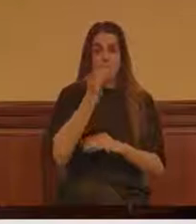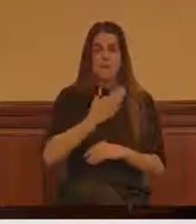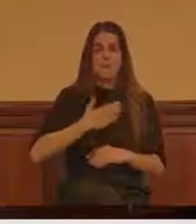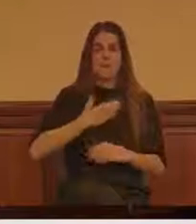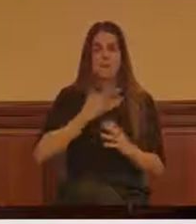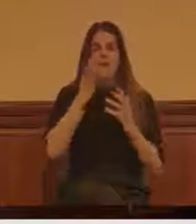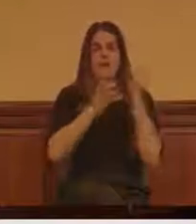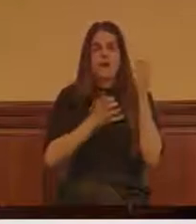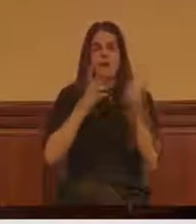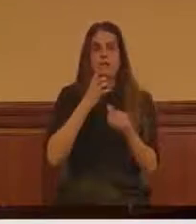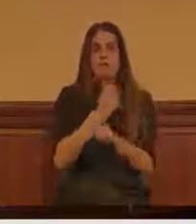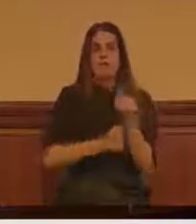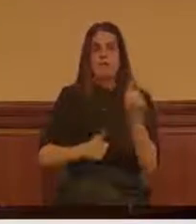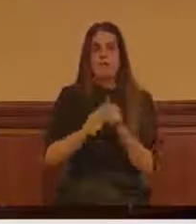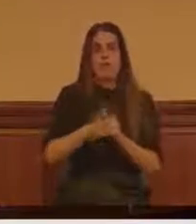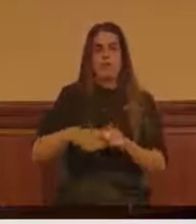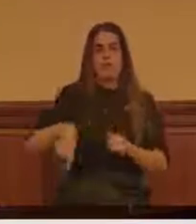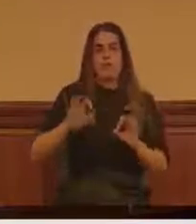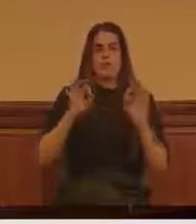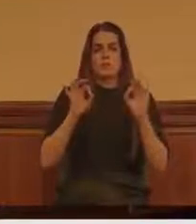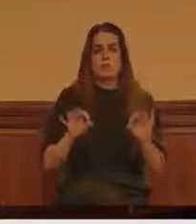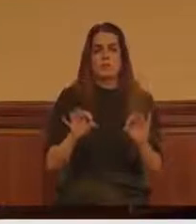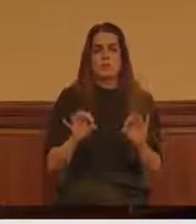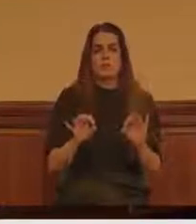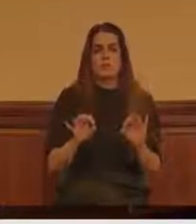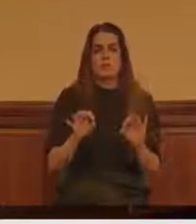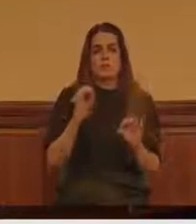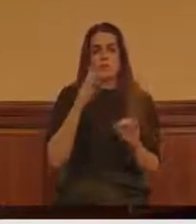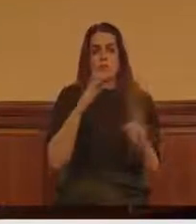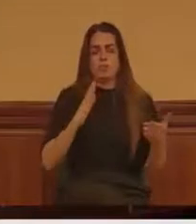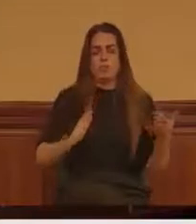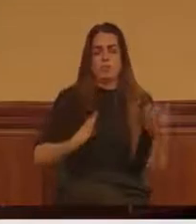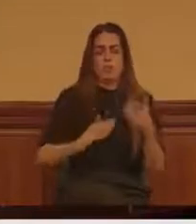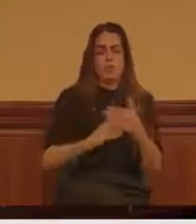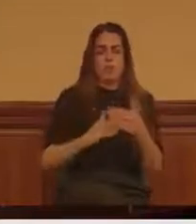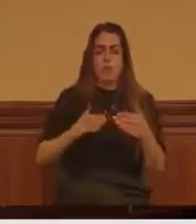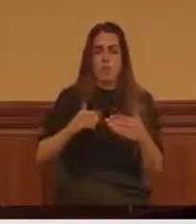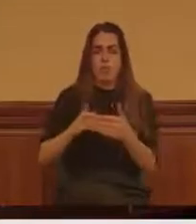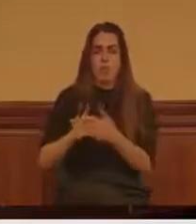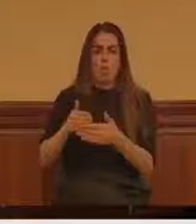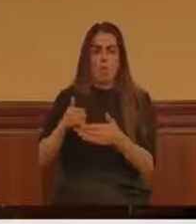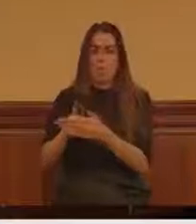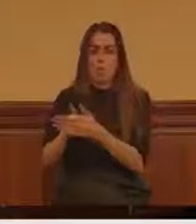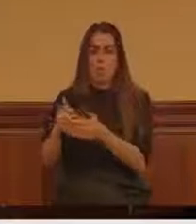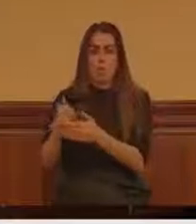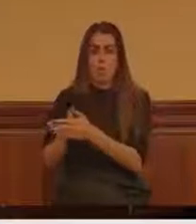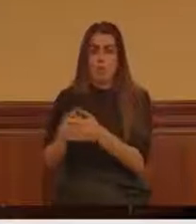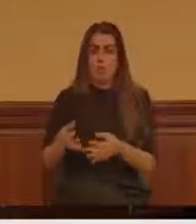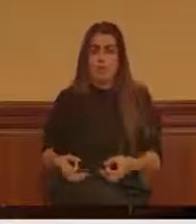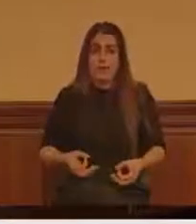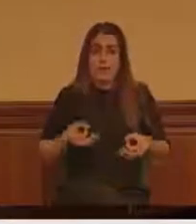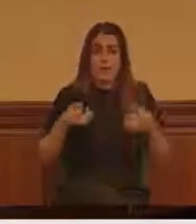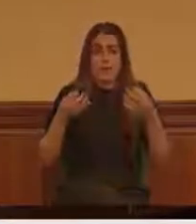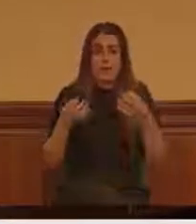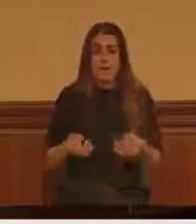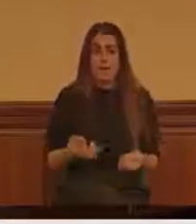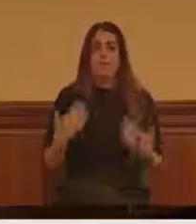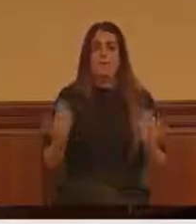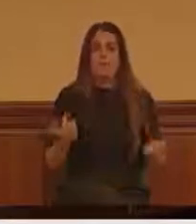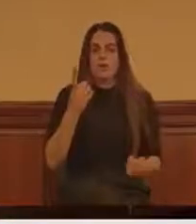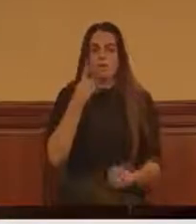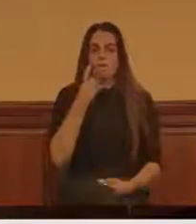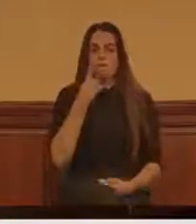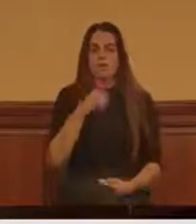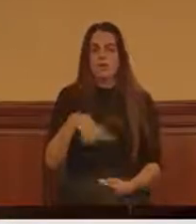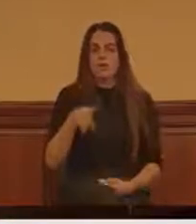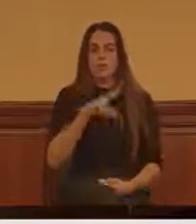de nuestras prioridades y nos hemos encontrado con una y mil piedras en el camino, pero fíjense ustedes que